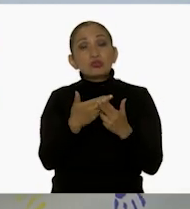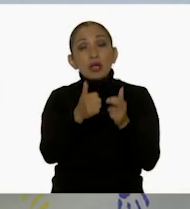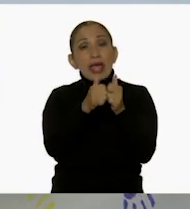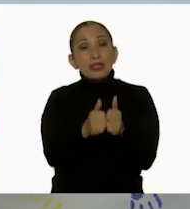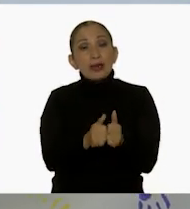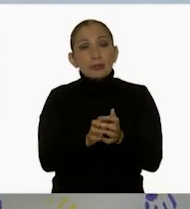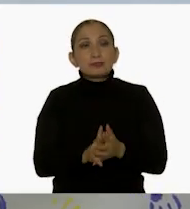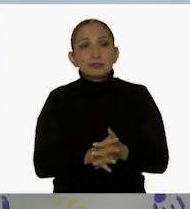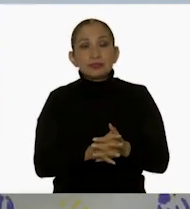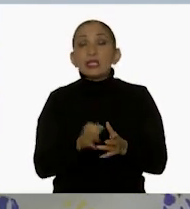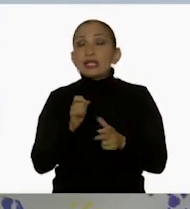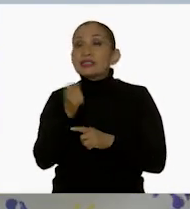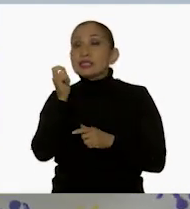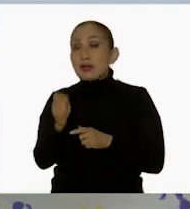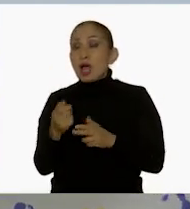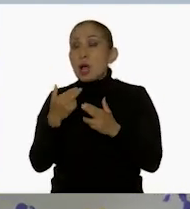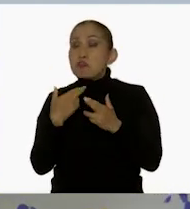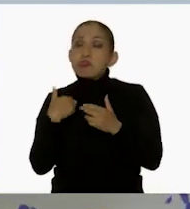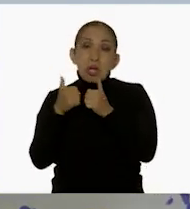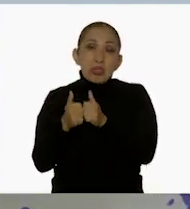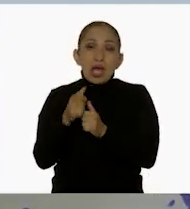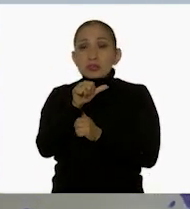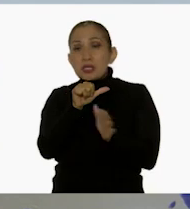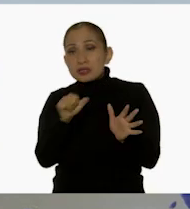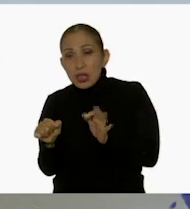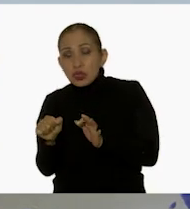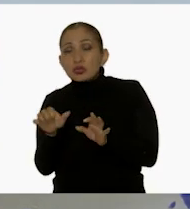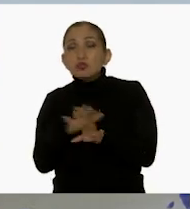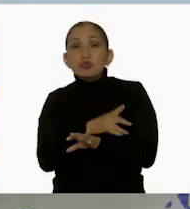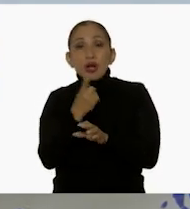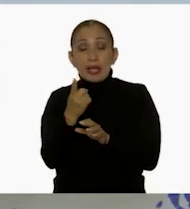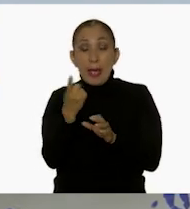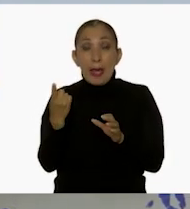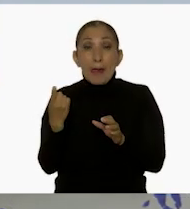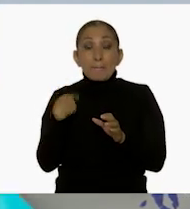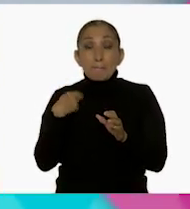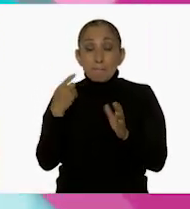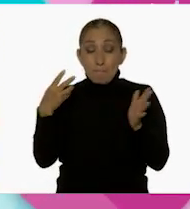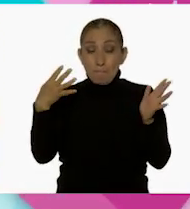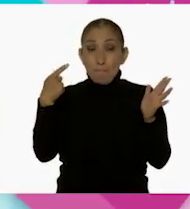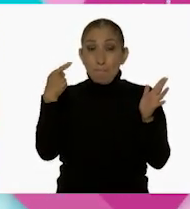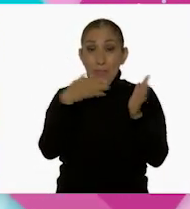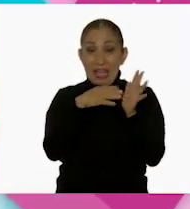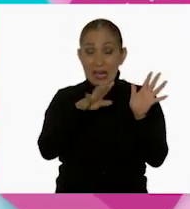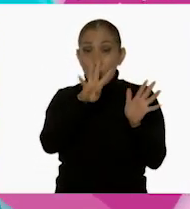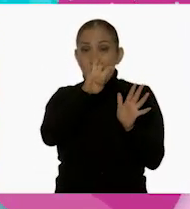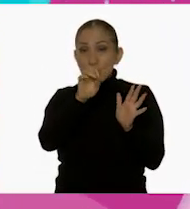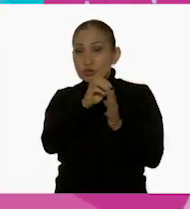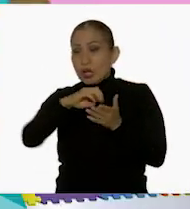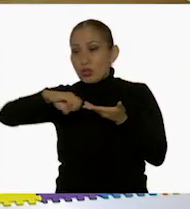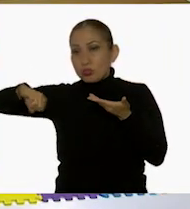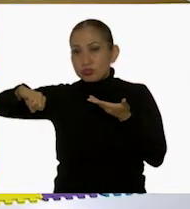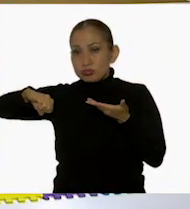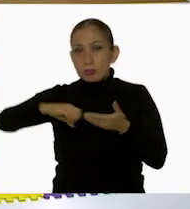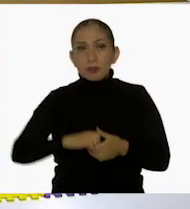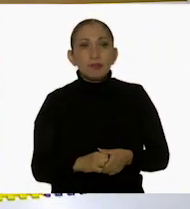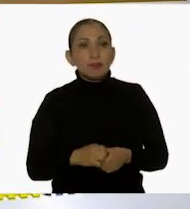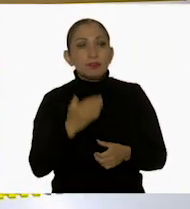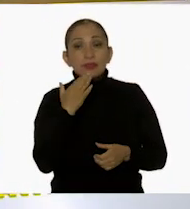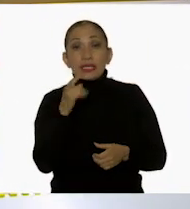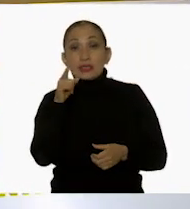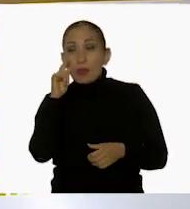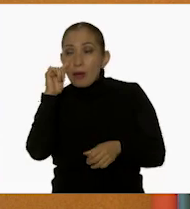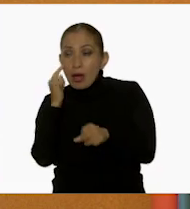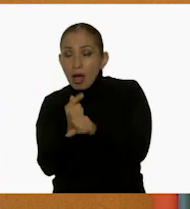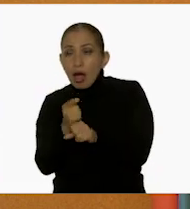Entonces, quiere decir que te están sobrando 600 porque lo que pagaste fueron 400 pesos. Sí. Muy bien. Si se